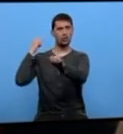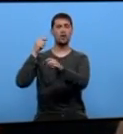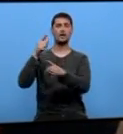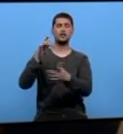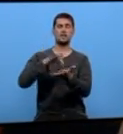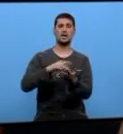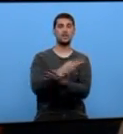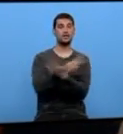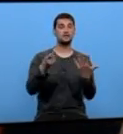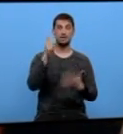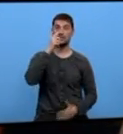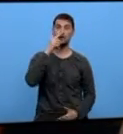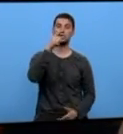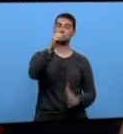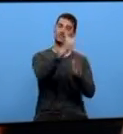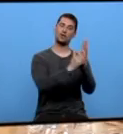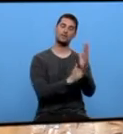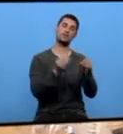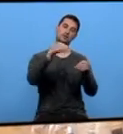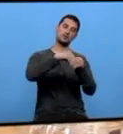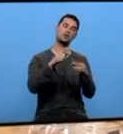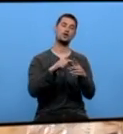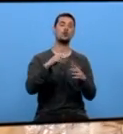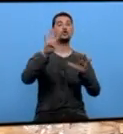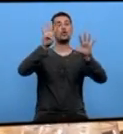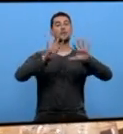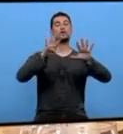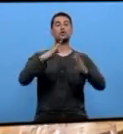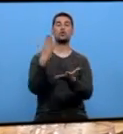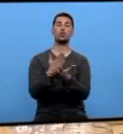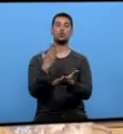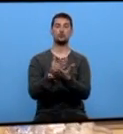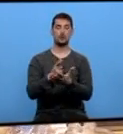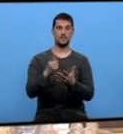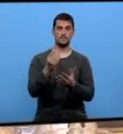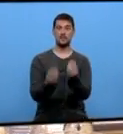de xuño, completan a programación do noveno curso de primavera da USC.